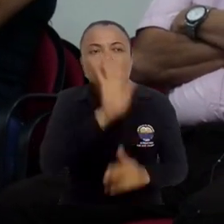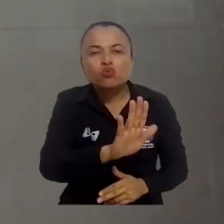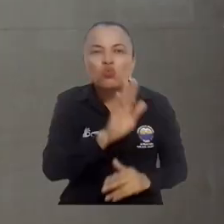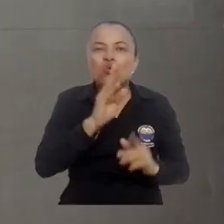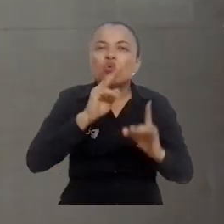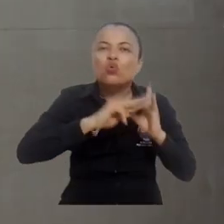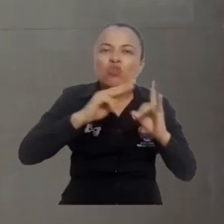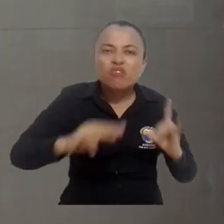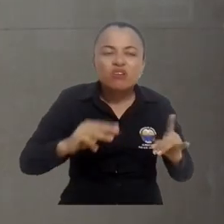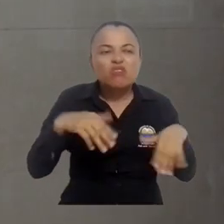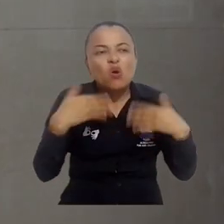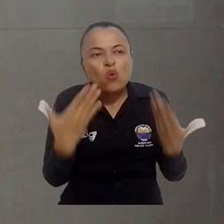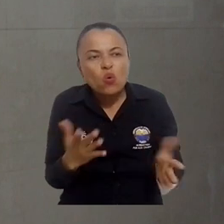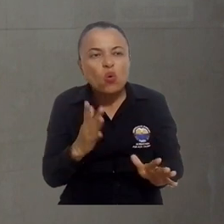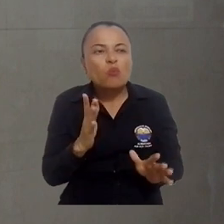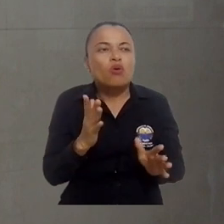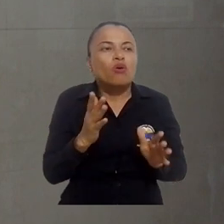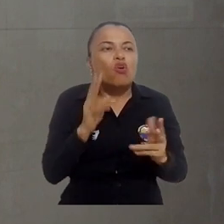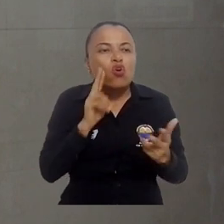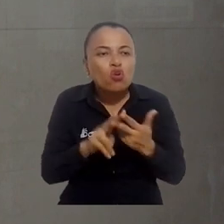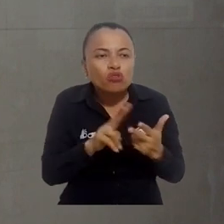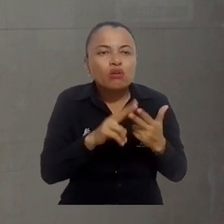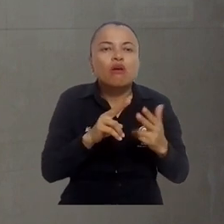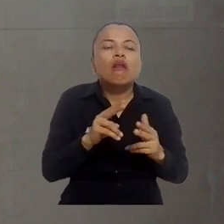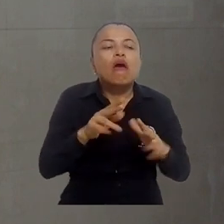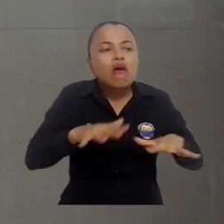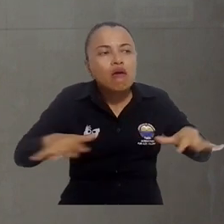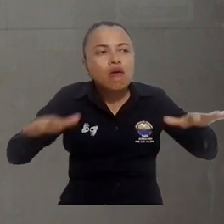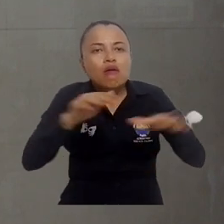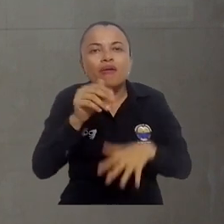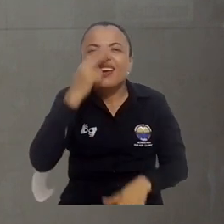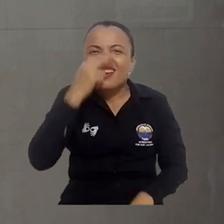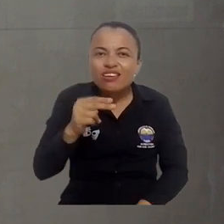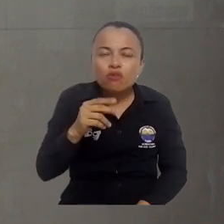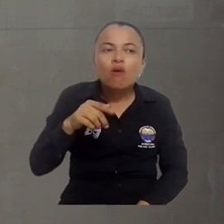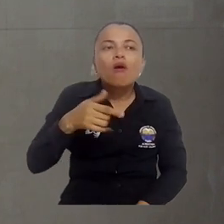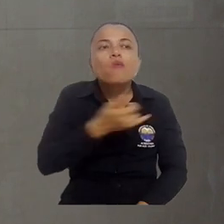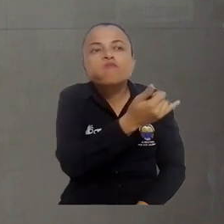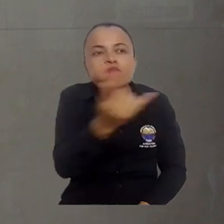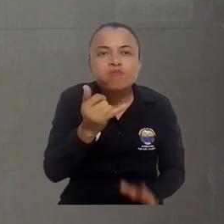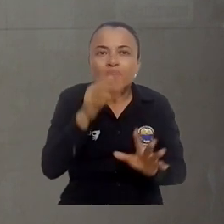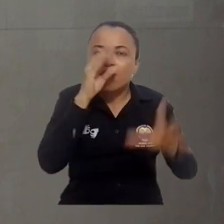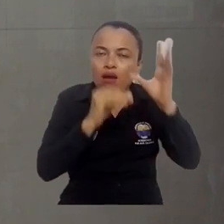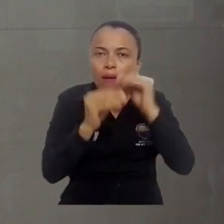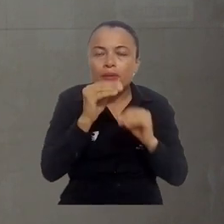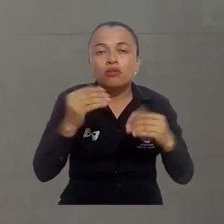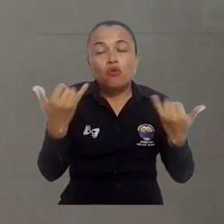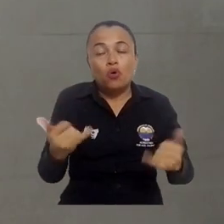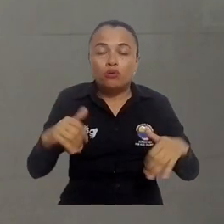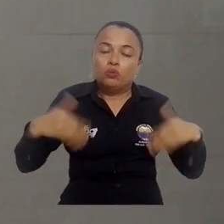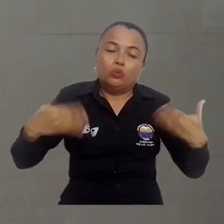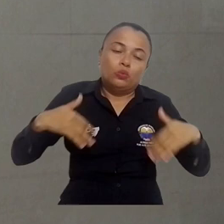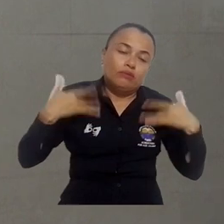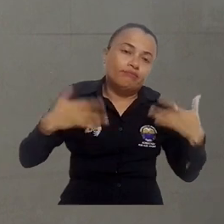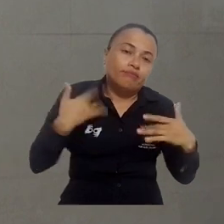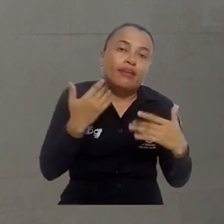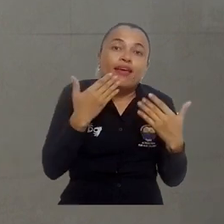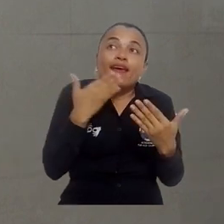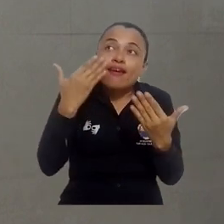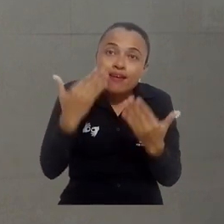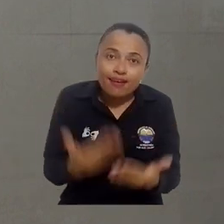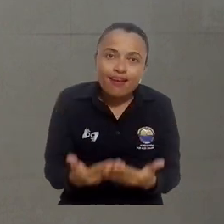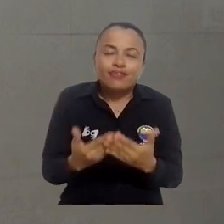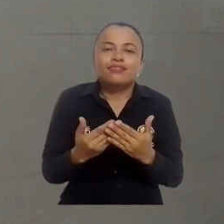apropiarse de la universidad, de saber en dónde pueden llegar, de conocerla, de conocer los espacios donde estudian sus hijos. Así que hoy nos sentimos realmente